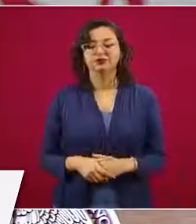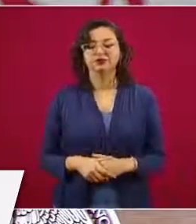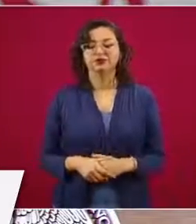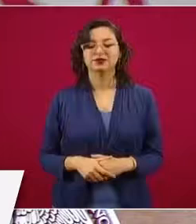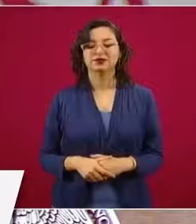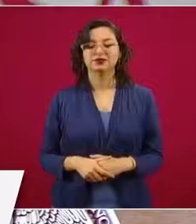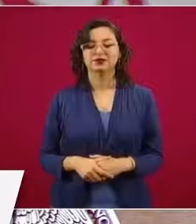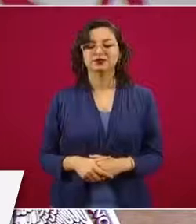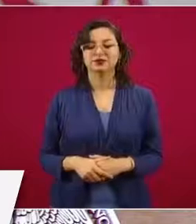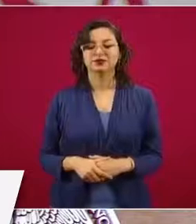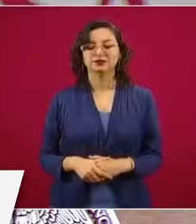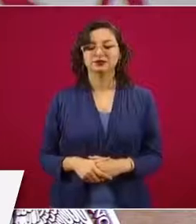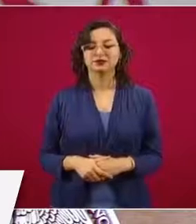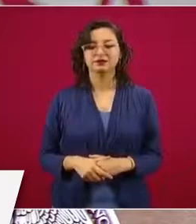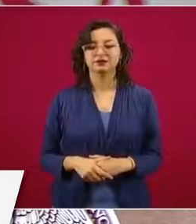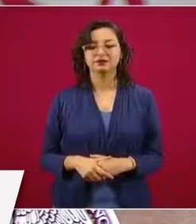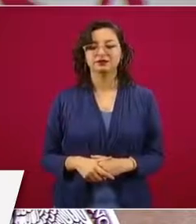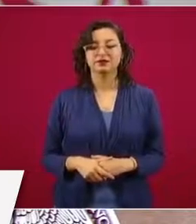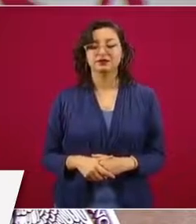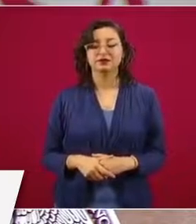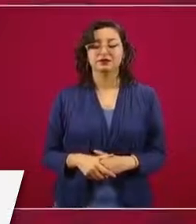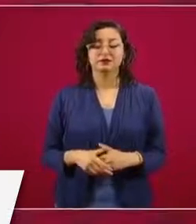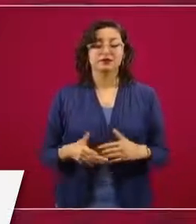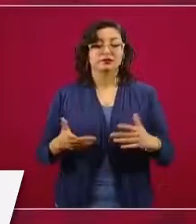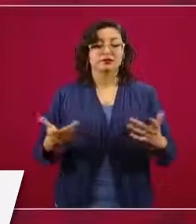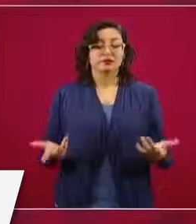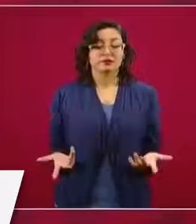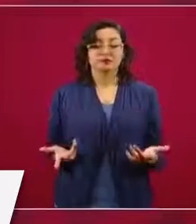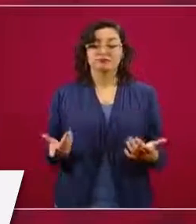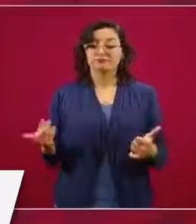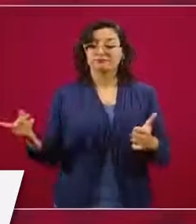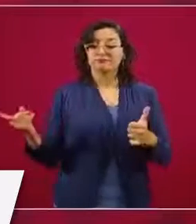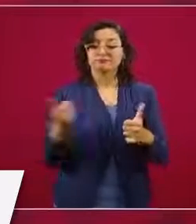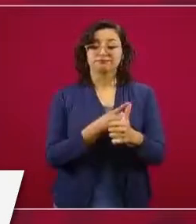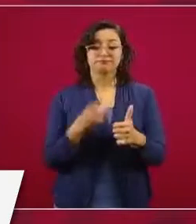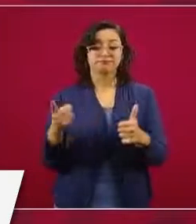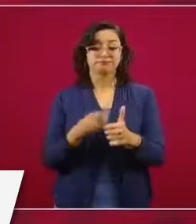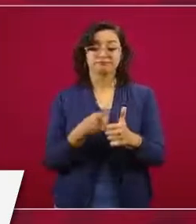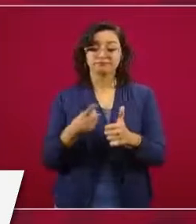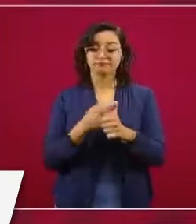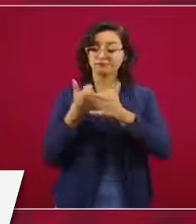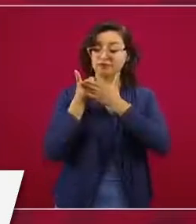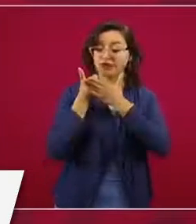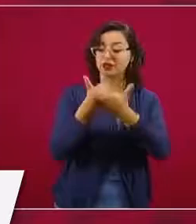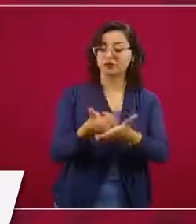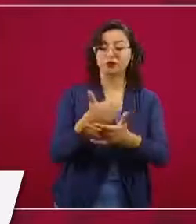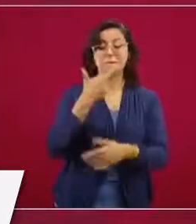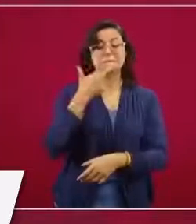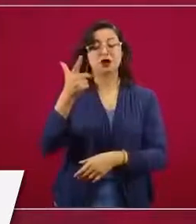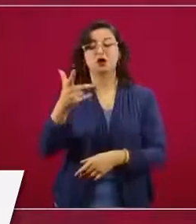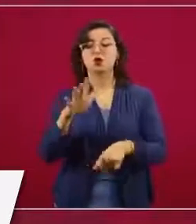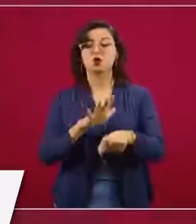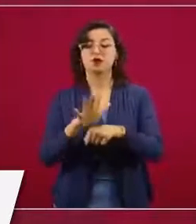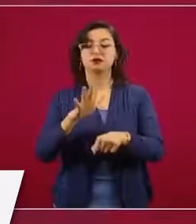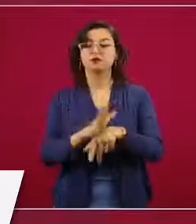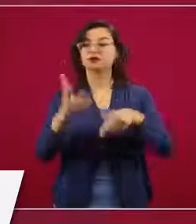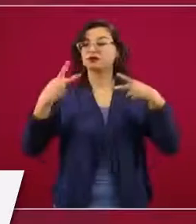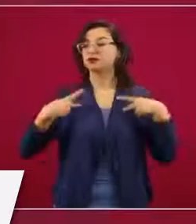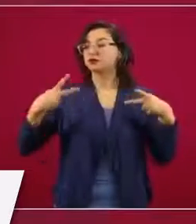lugar, la buena actitud, el buen comportamiento de los mexicanos